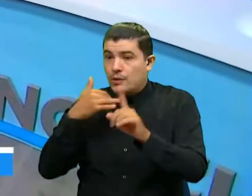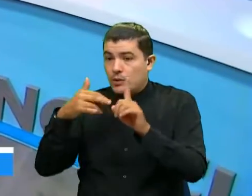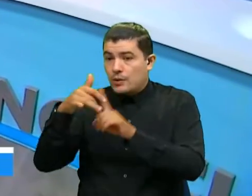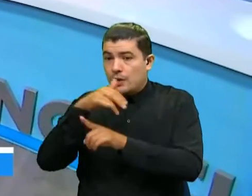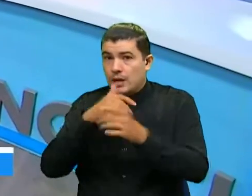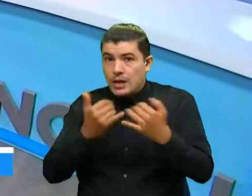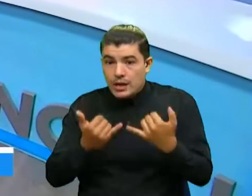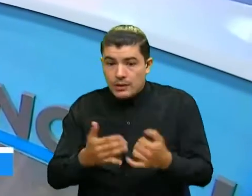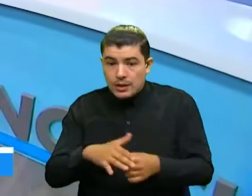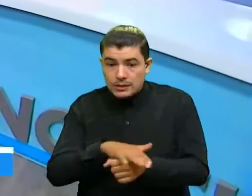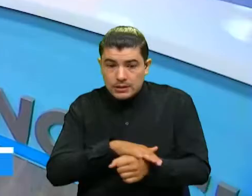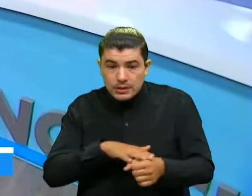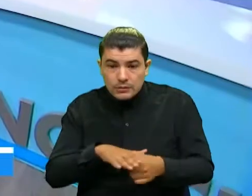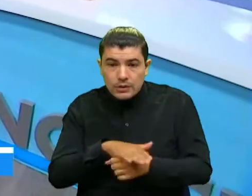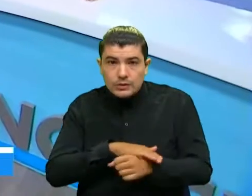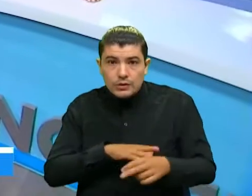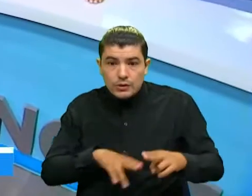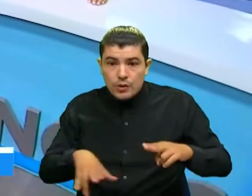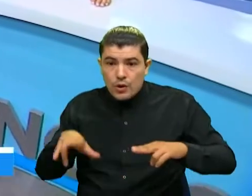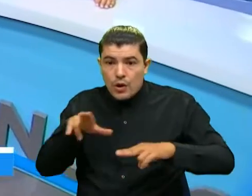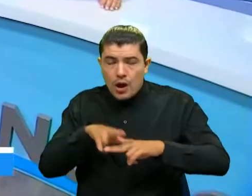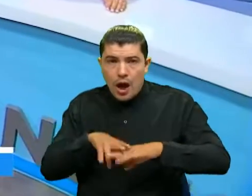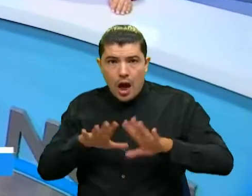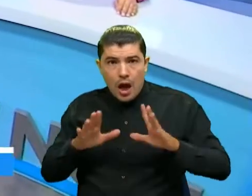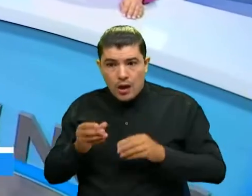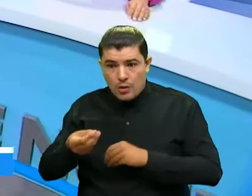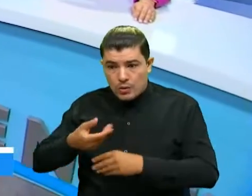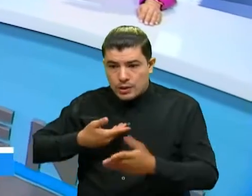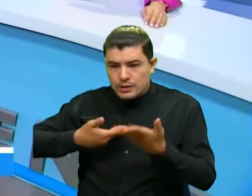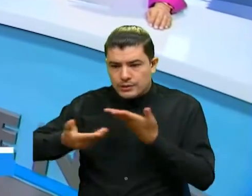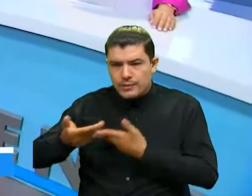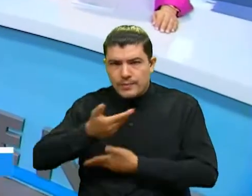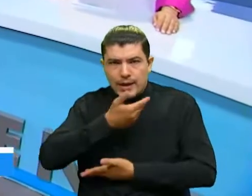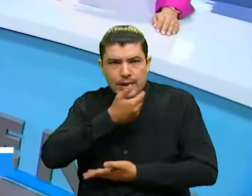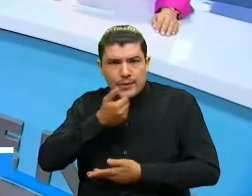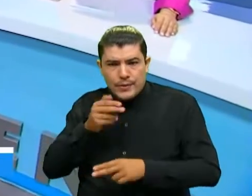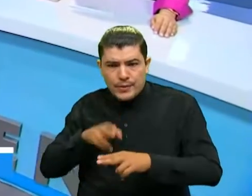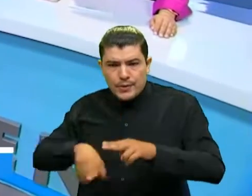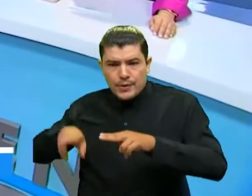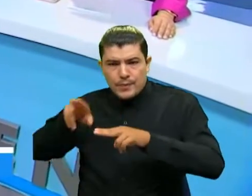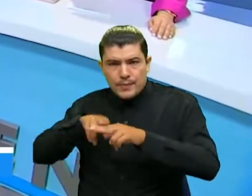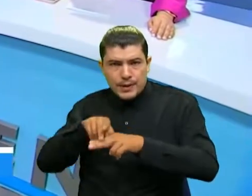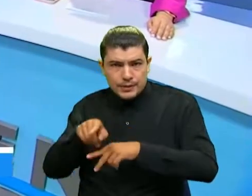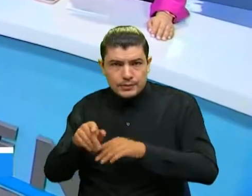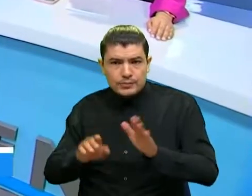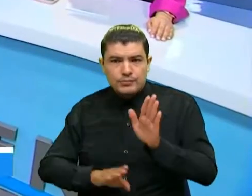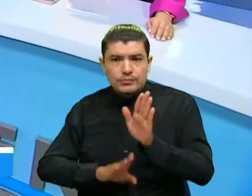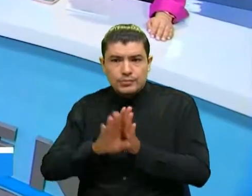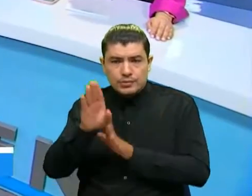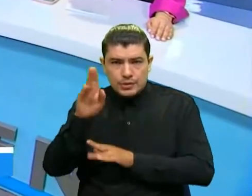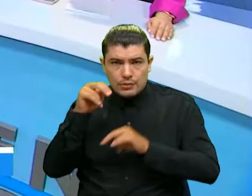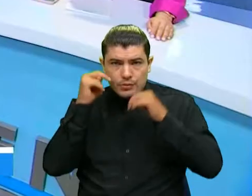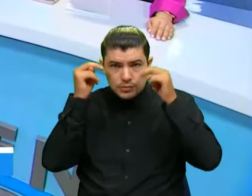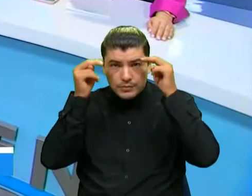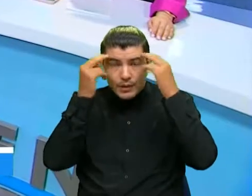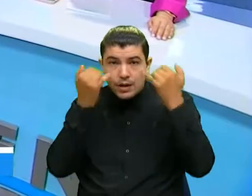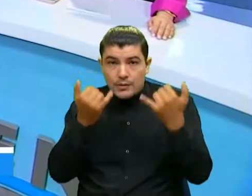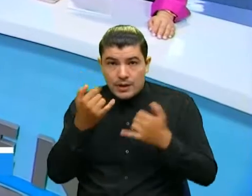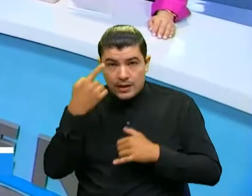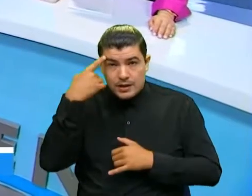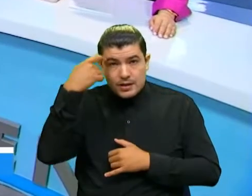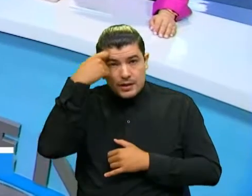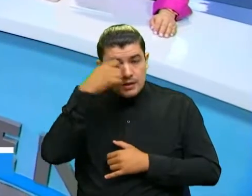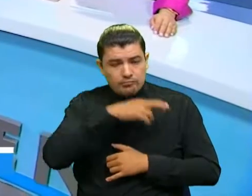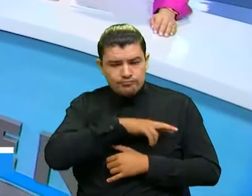y en circunstancias normales las mejores condiciones de generación del conocimiento y este es el gran reto sabemos que